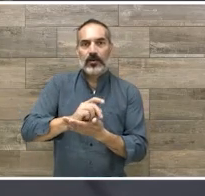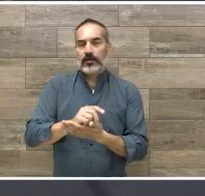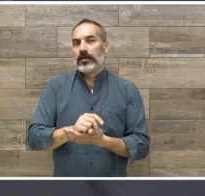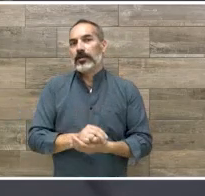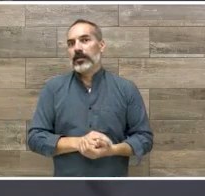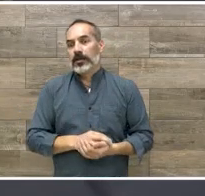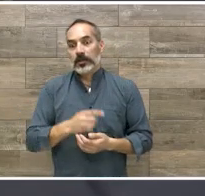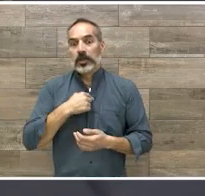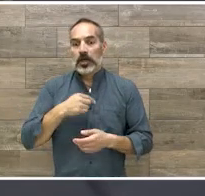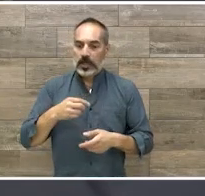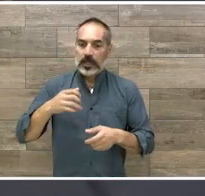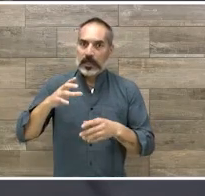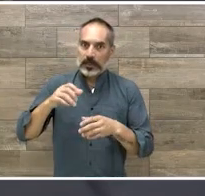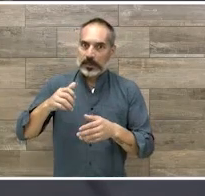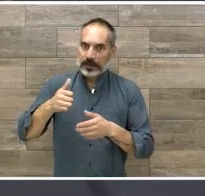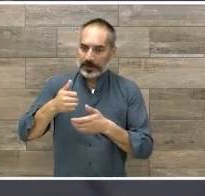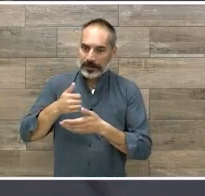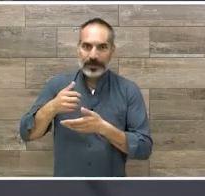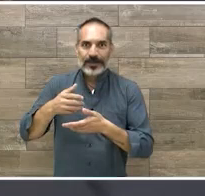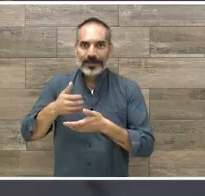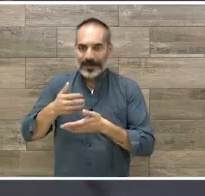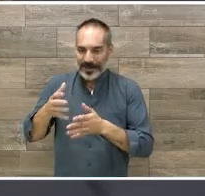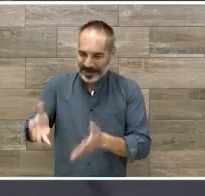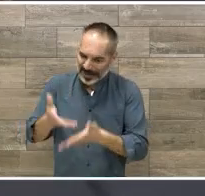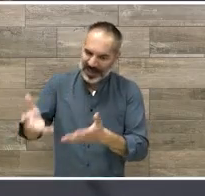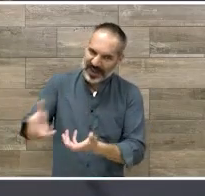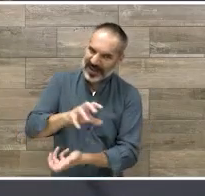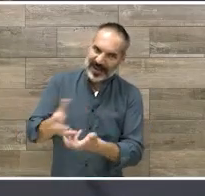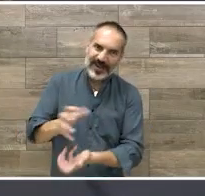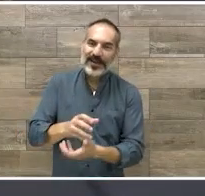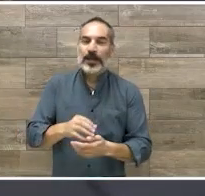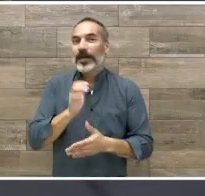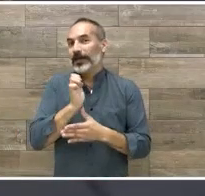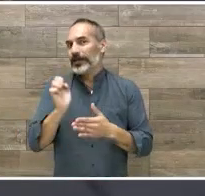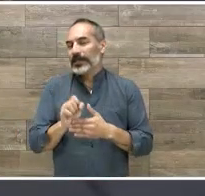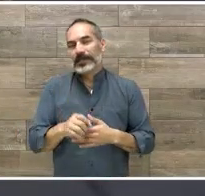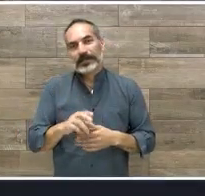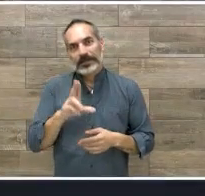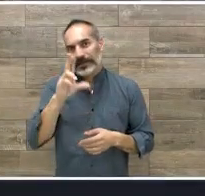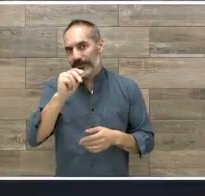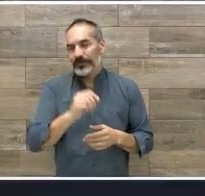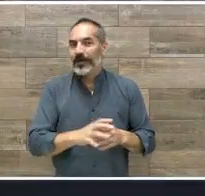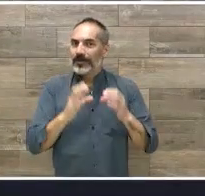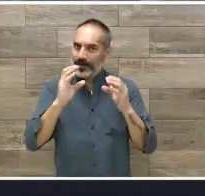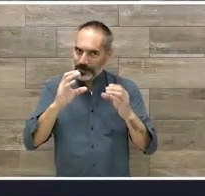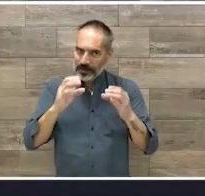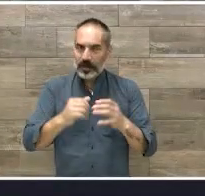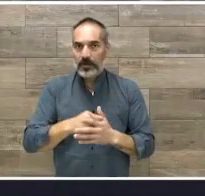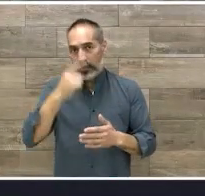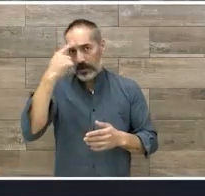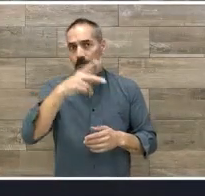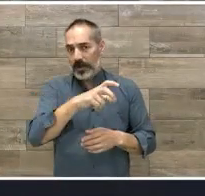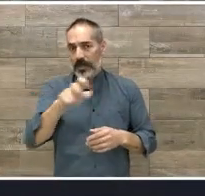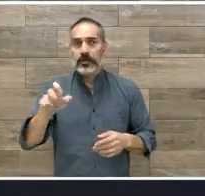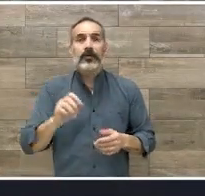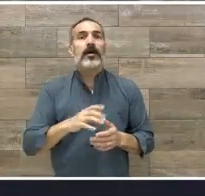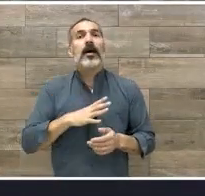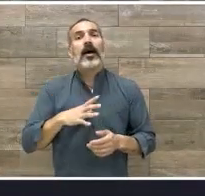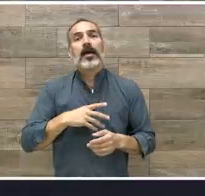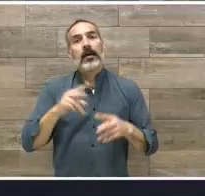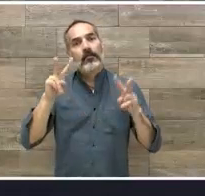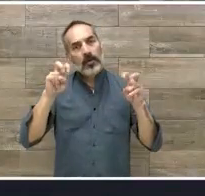¿no? entonces lo voy a empezar a estimular de aquí para allá no para eso existen dentro de los